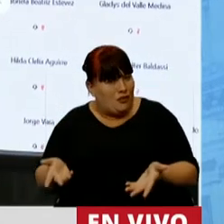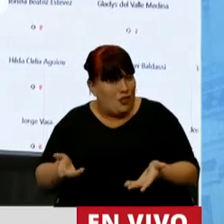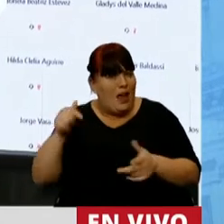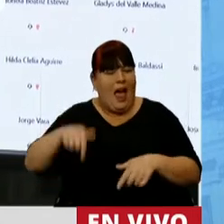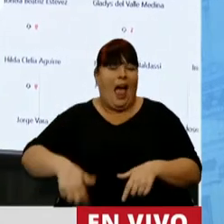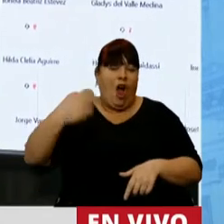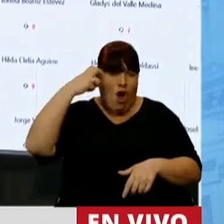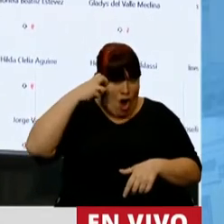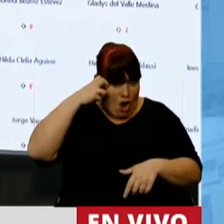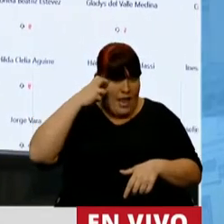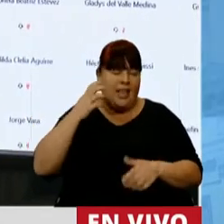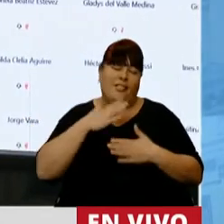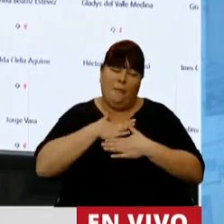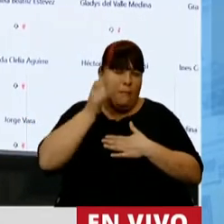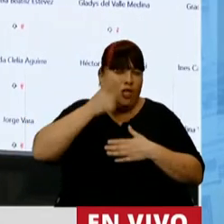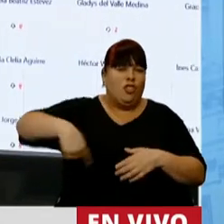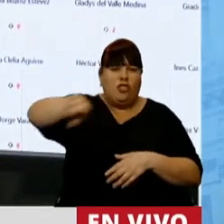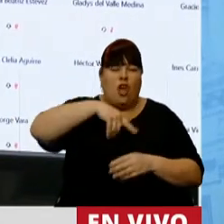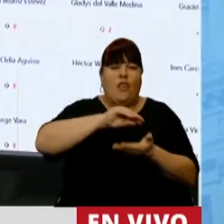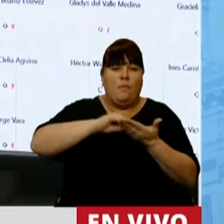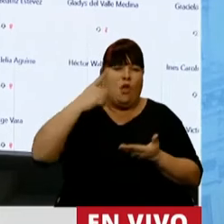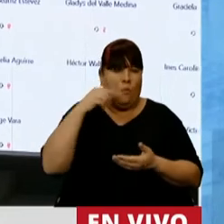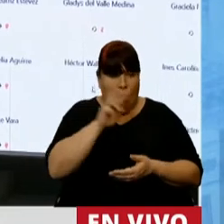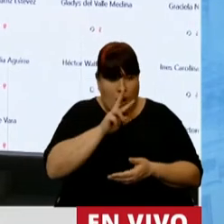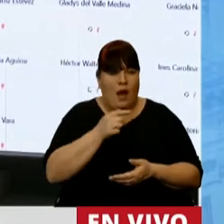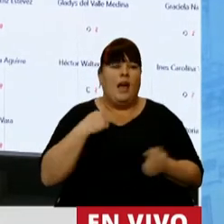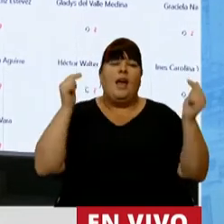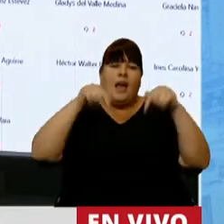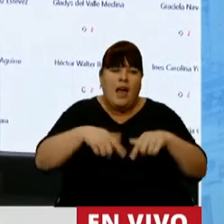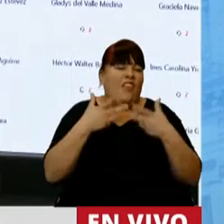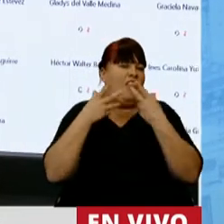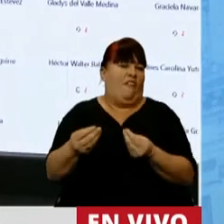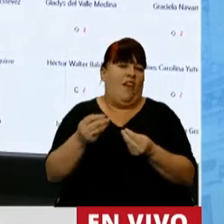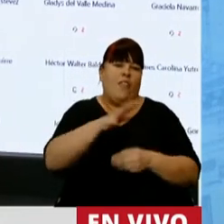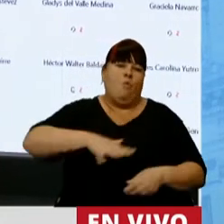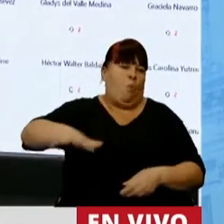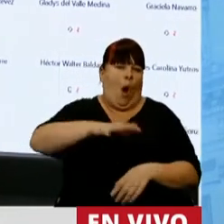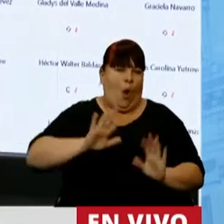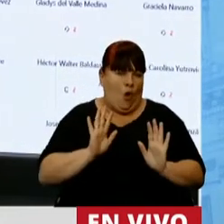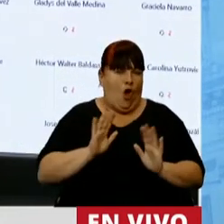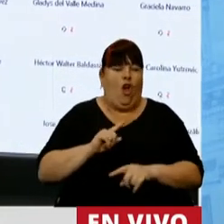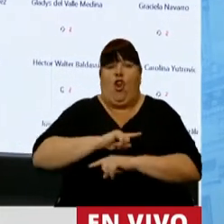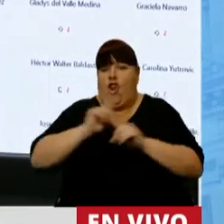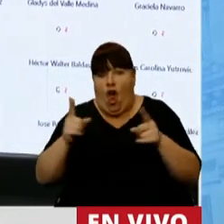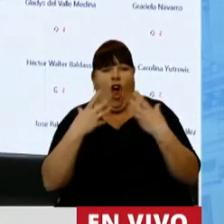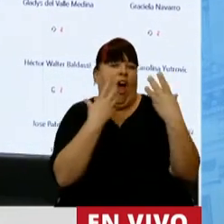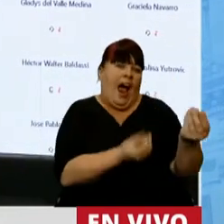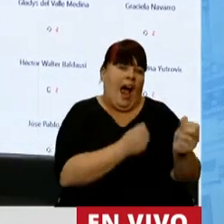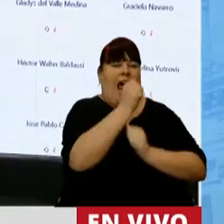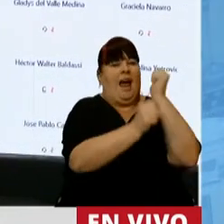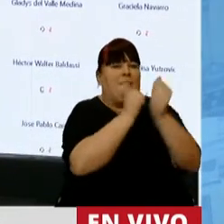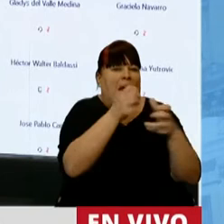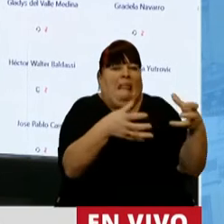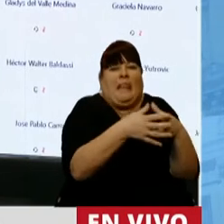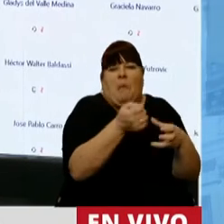En este Congreso, mis estimados diputados y diputadas, hemos venido acá para defender los intereses del pueblo, no los intereses